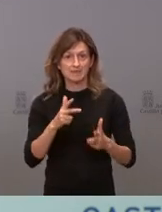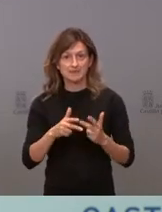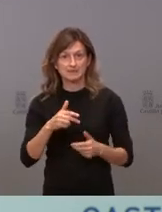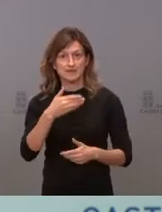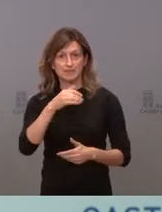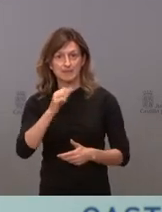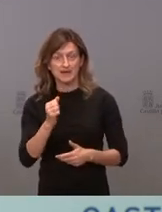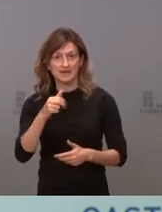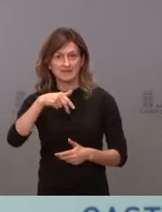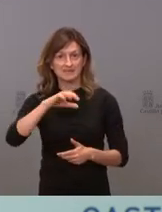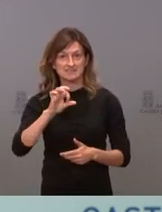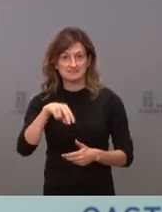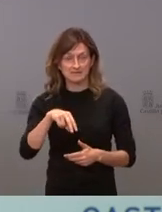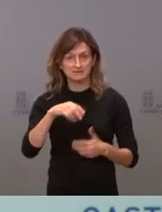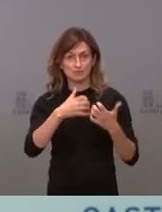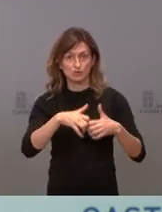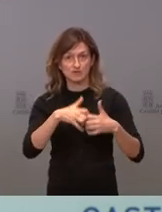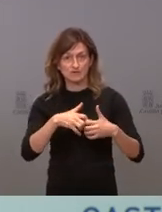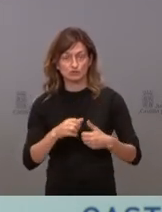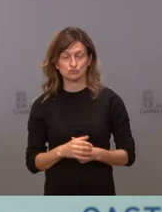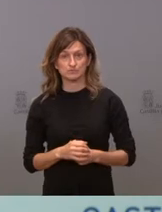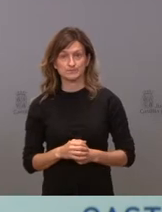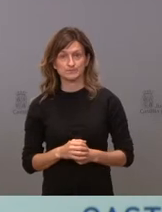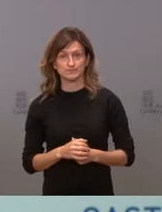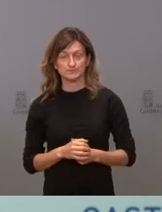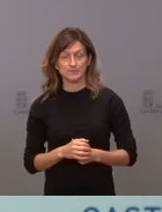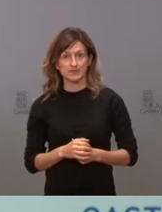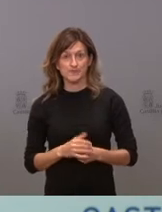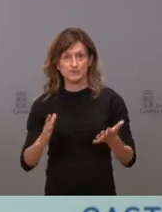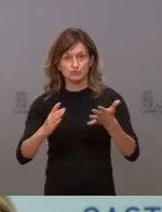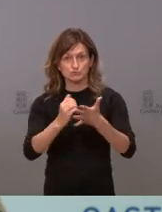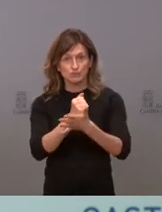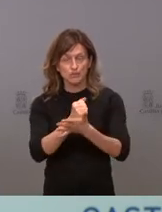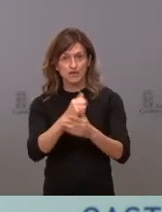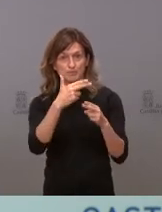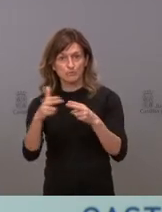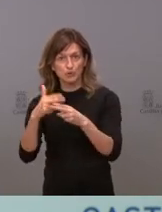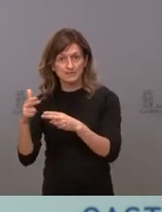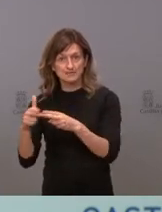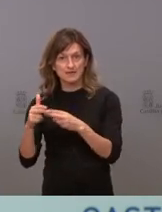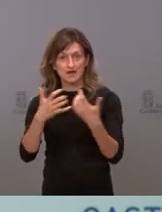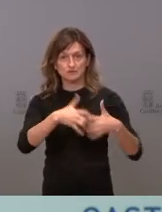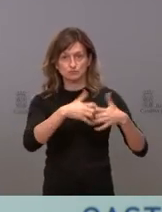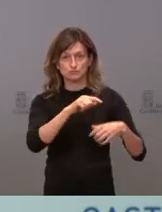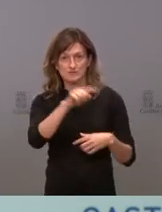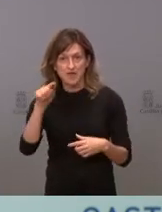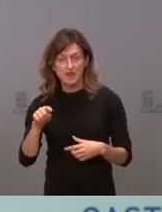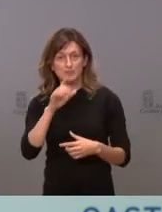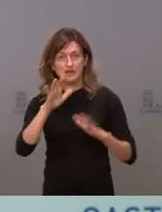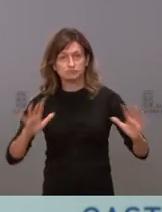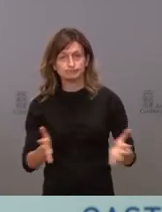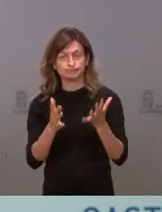planes peritarios industriales, Villadangos, Network Steel. Toda una política industrial para